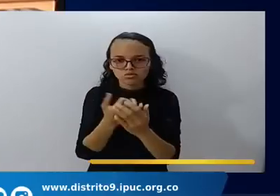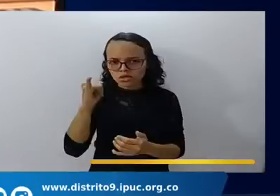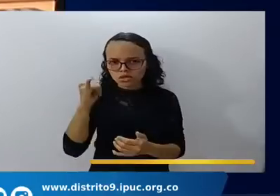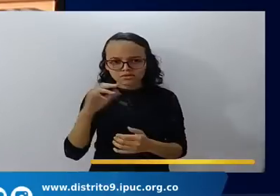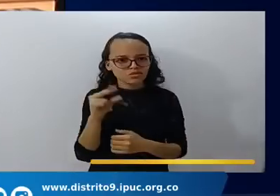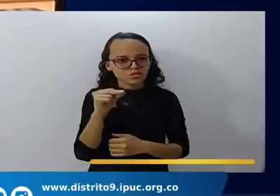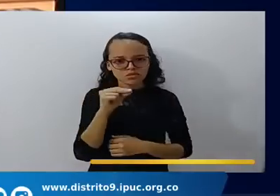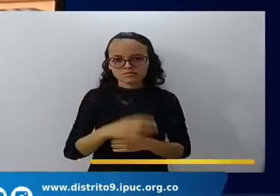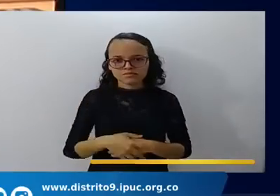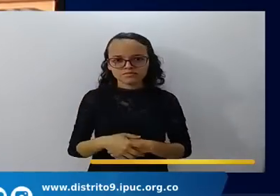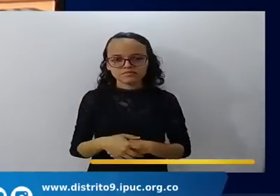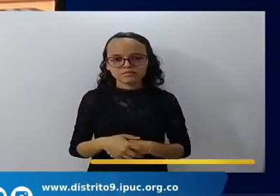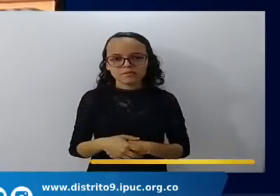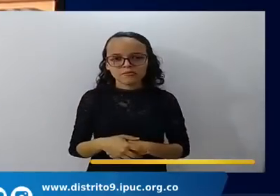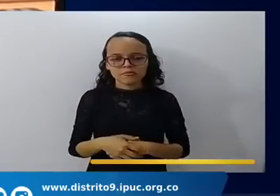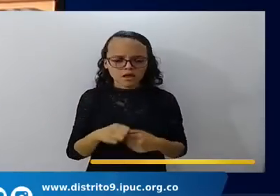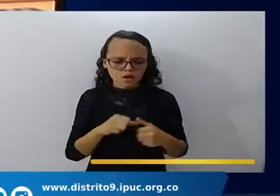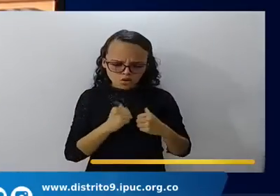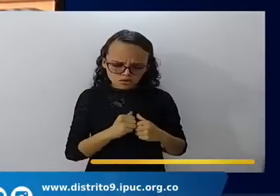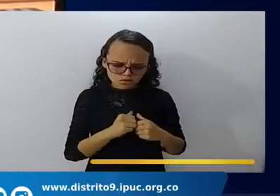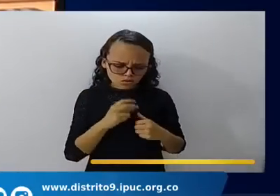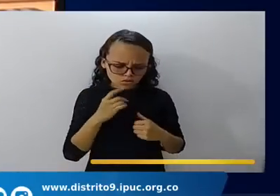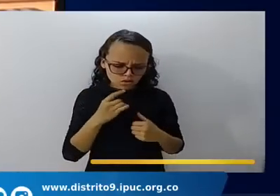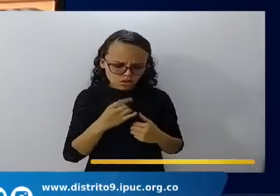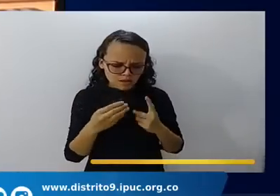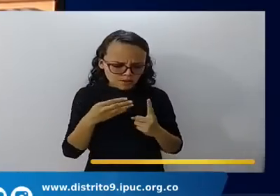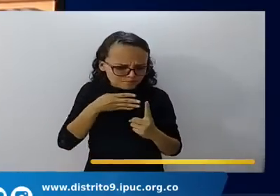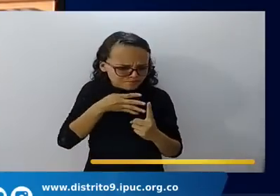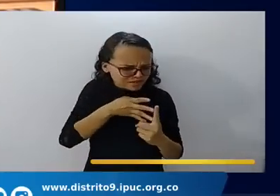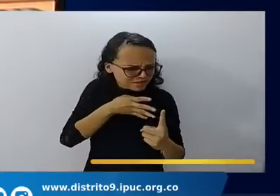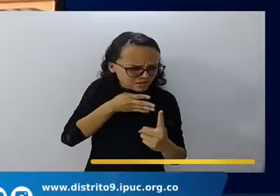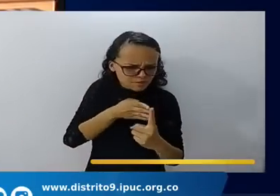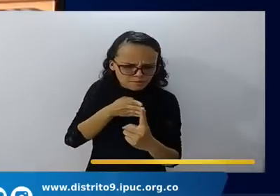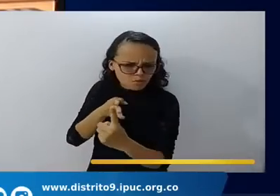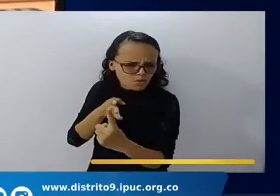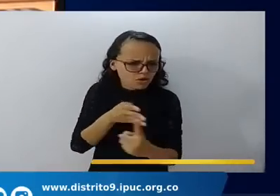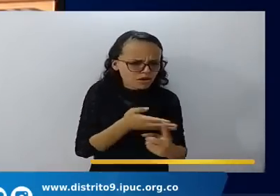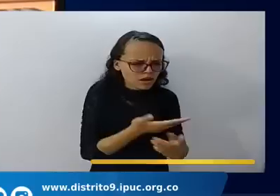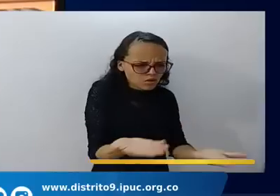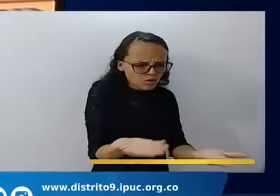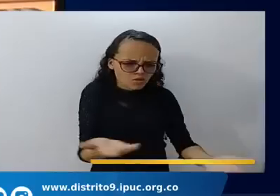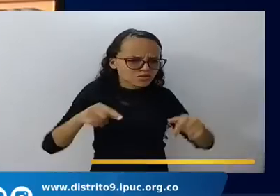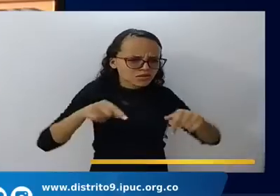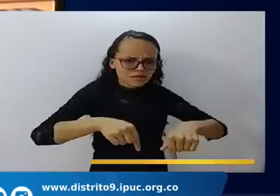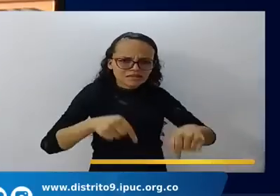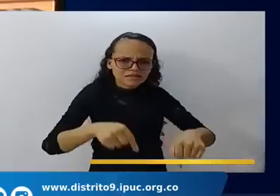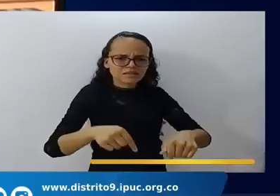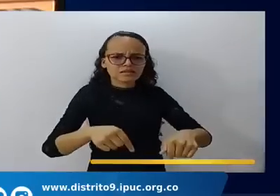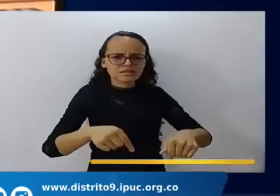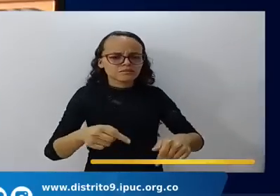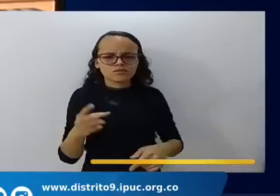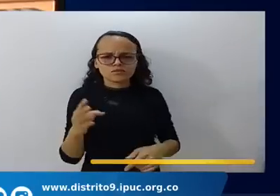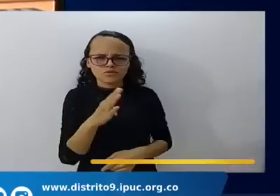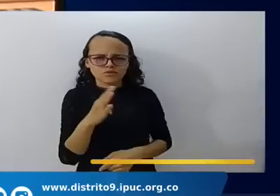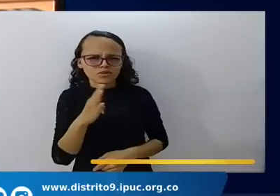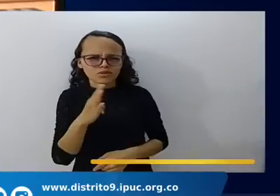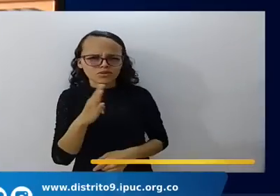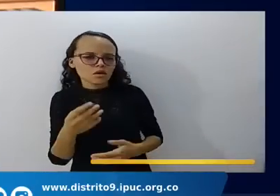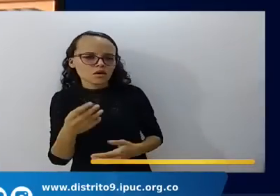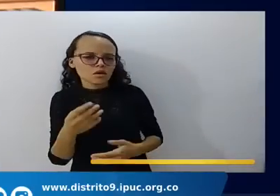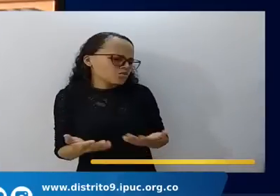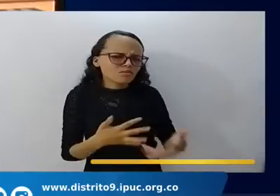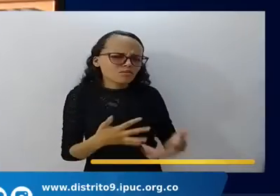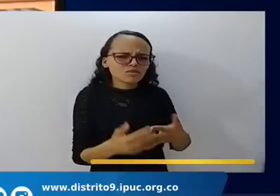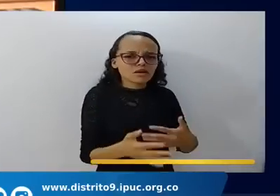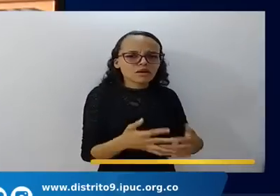Ni amarres tu corazón de manera esclavizada a esas cosas. Hay quienes no tienen dinero, el